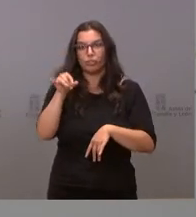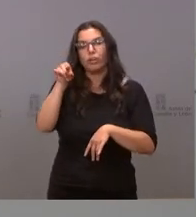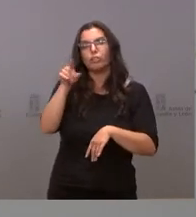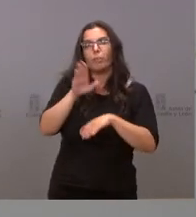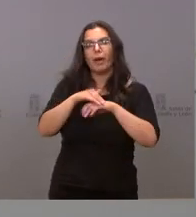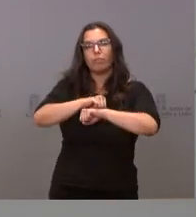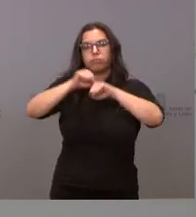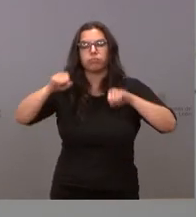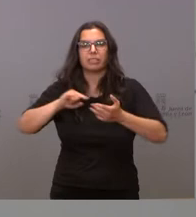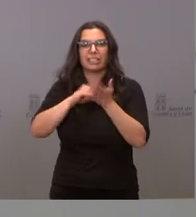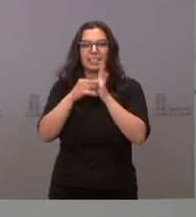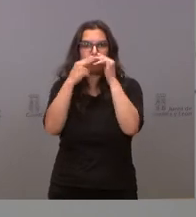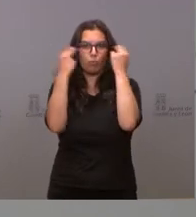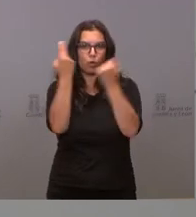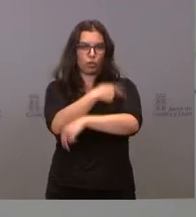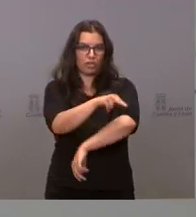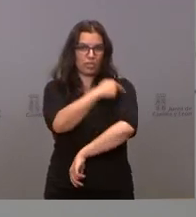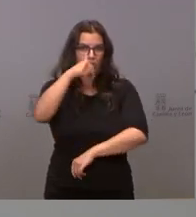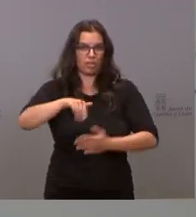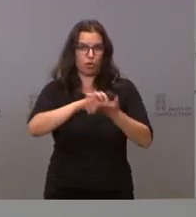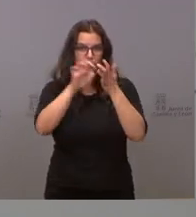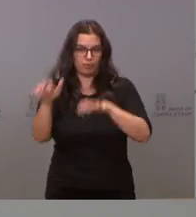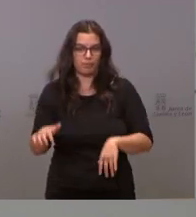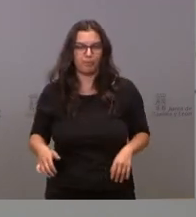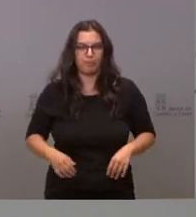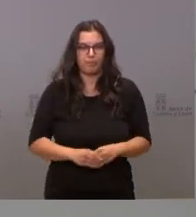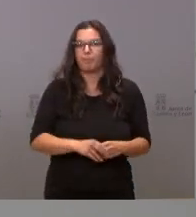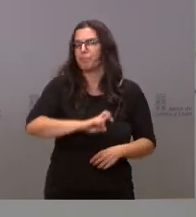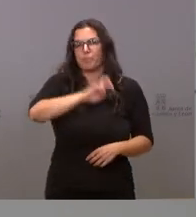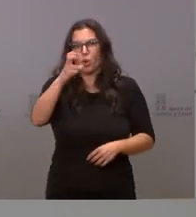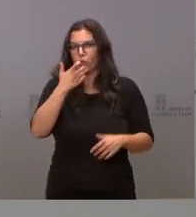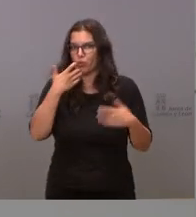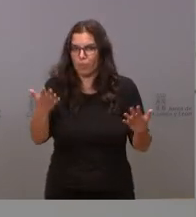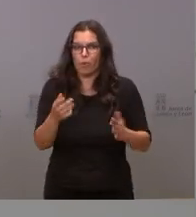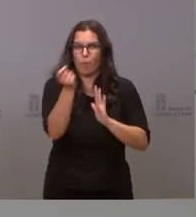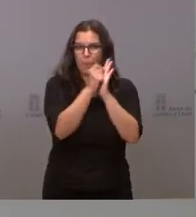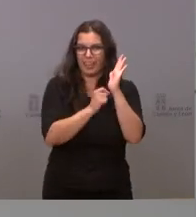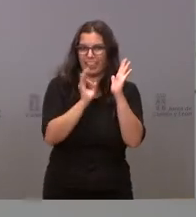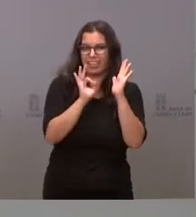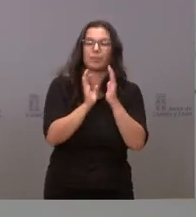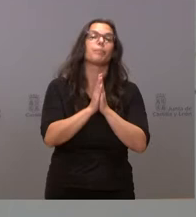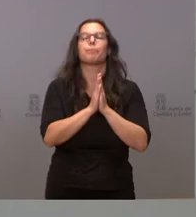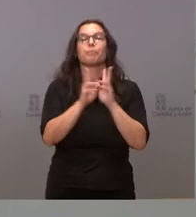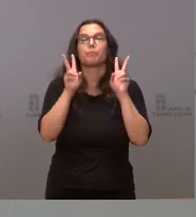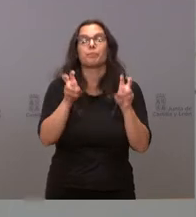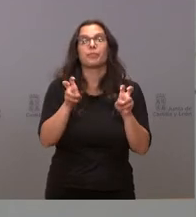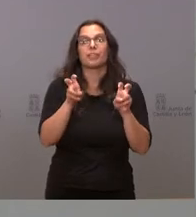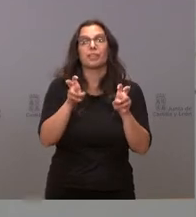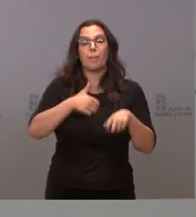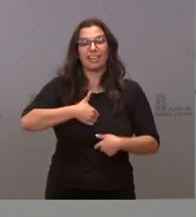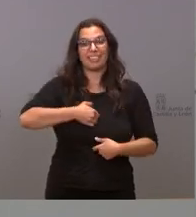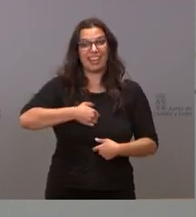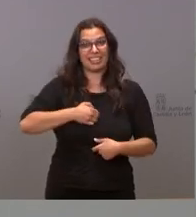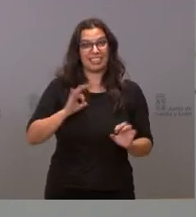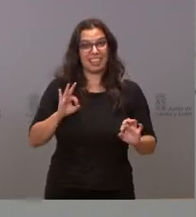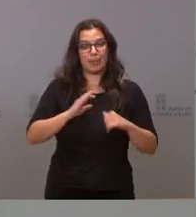sanitario en nuestra comunidad autónoma. Les voy a poner otro ejemplo. Respecto de la teleasistencia,